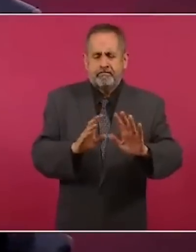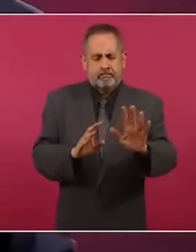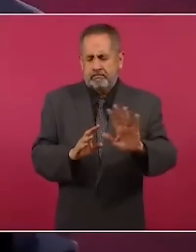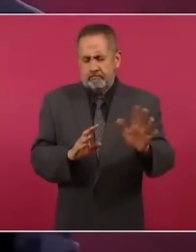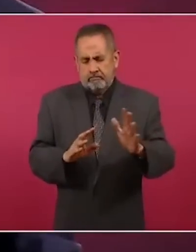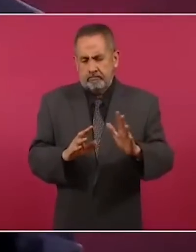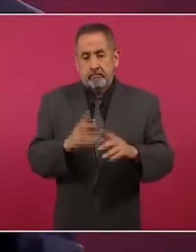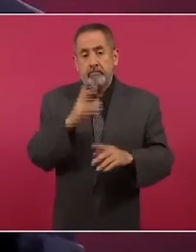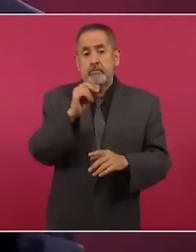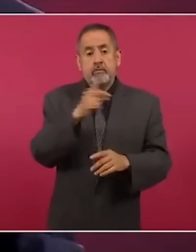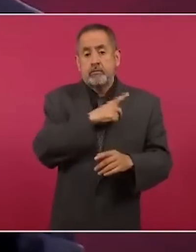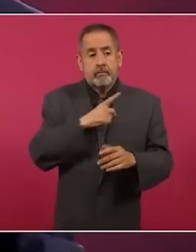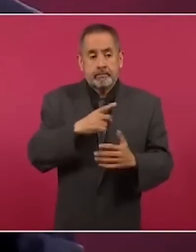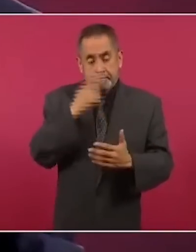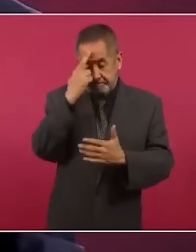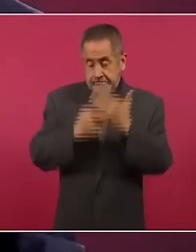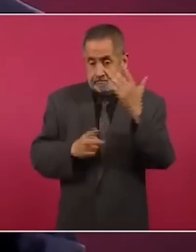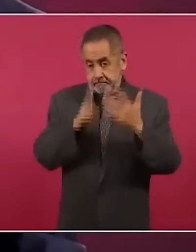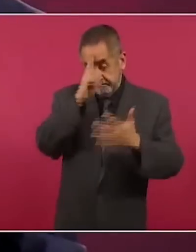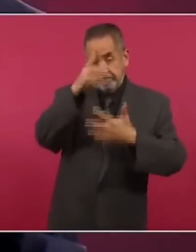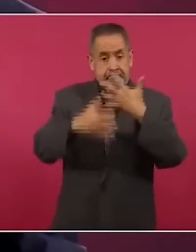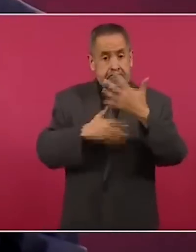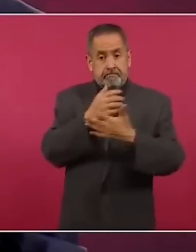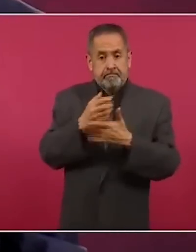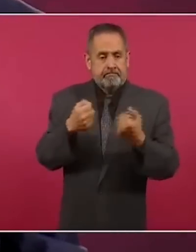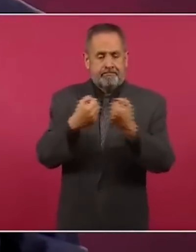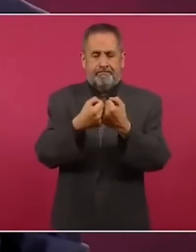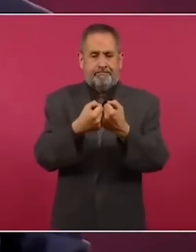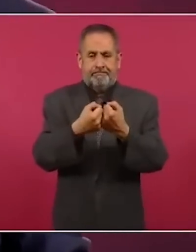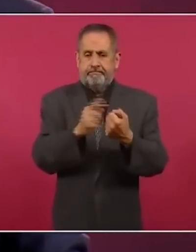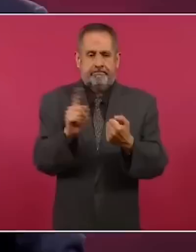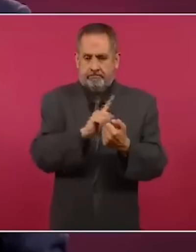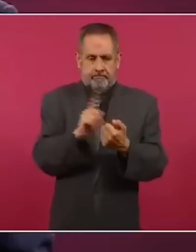menos violencia en la frontera.